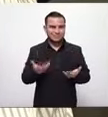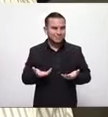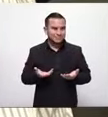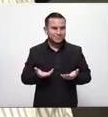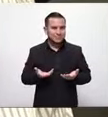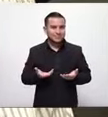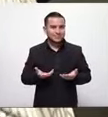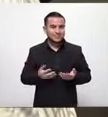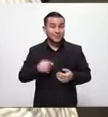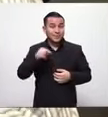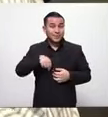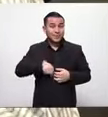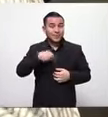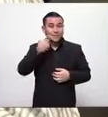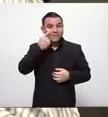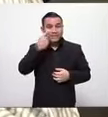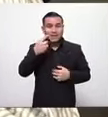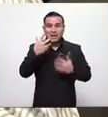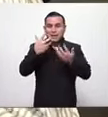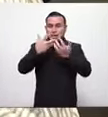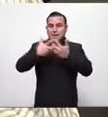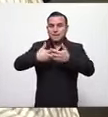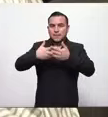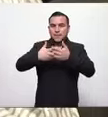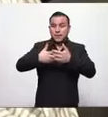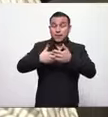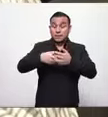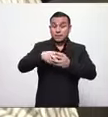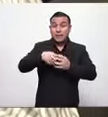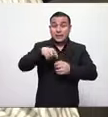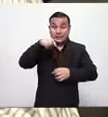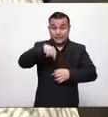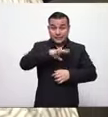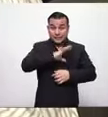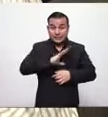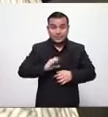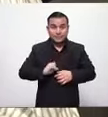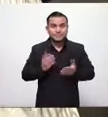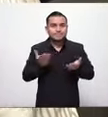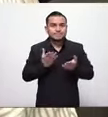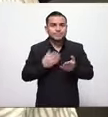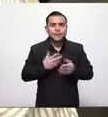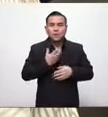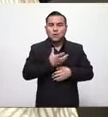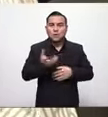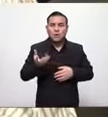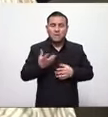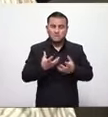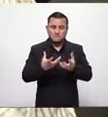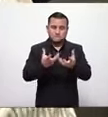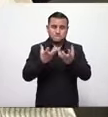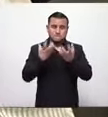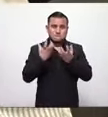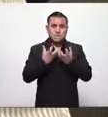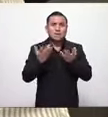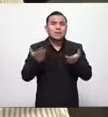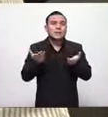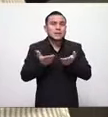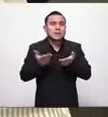hoy resulta que los empresarios salvadoreños en forma mayoritaria